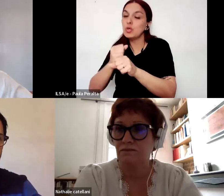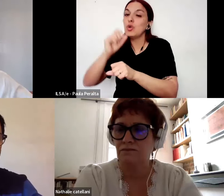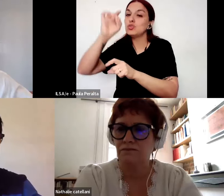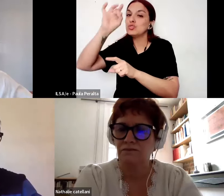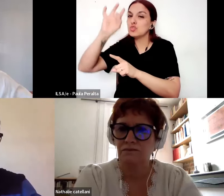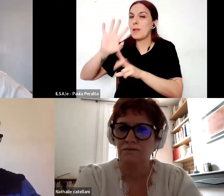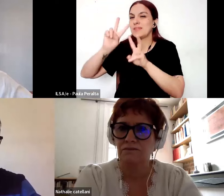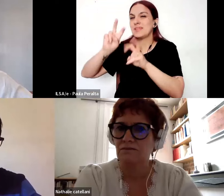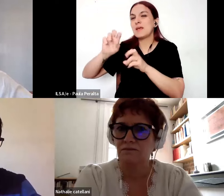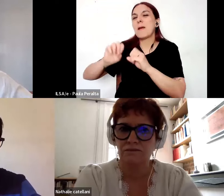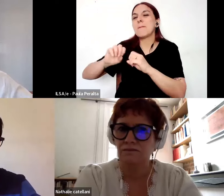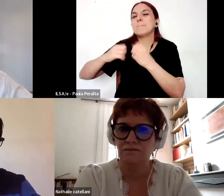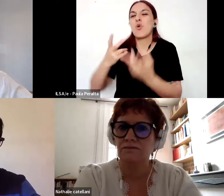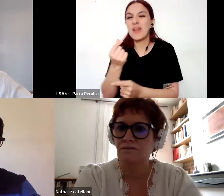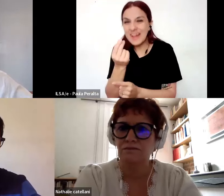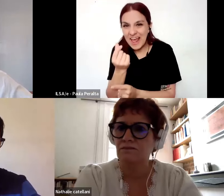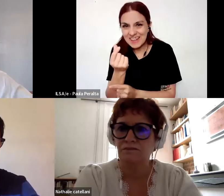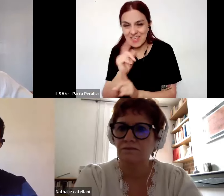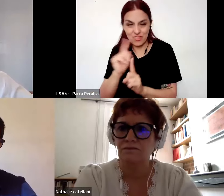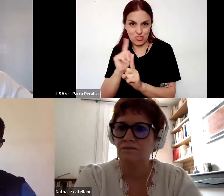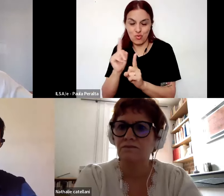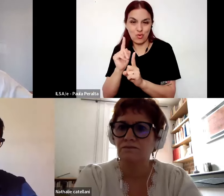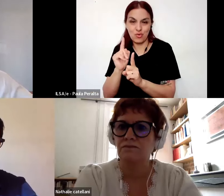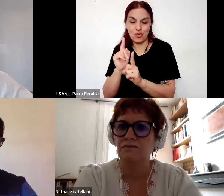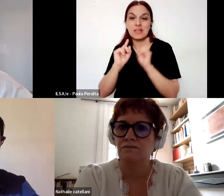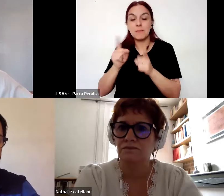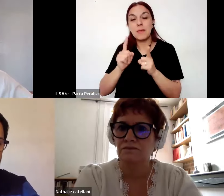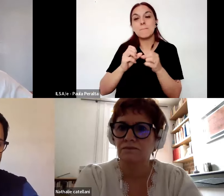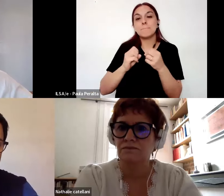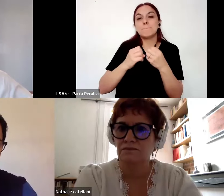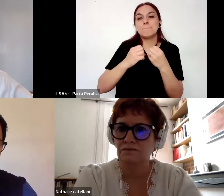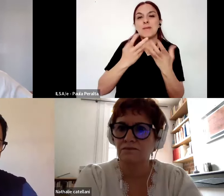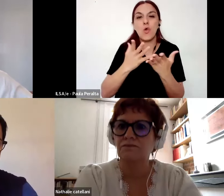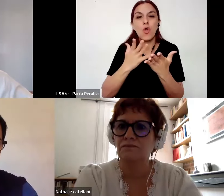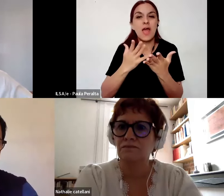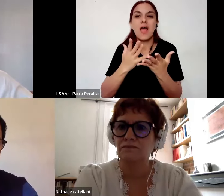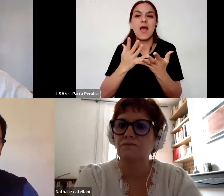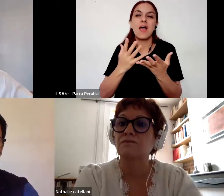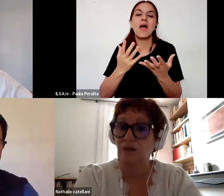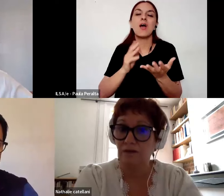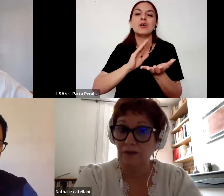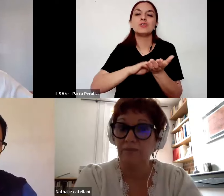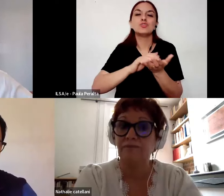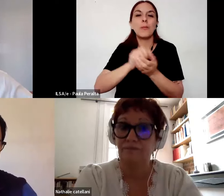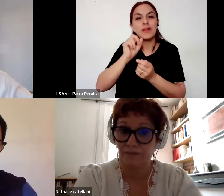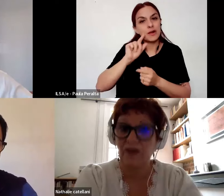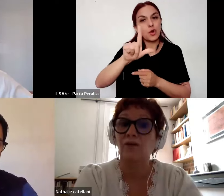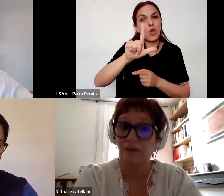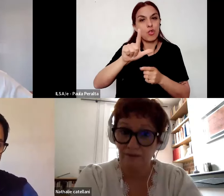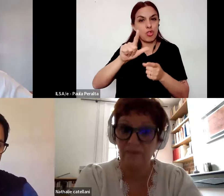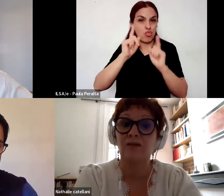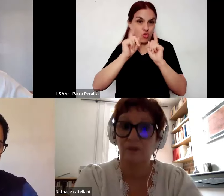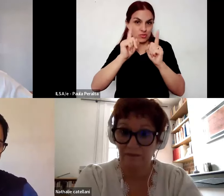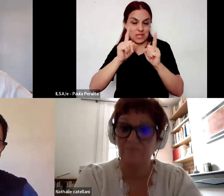términos de mejora de la calidad sino en términos de un reposicionamiento del rol docente del